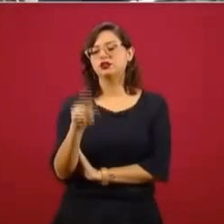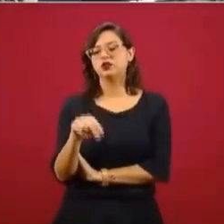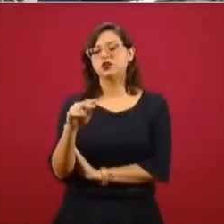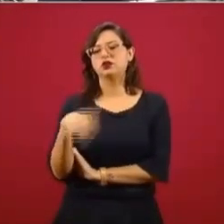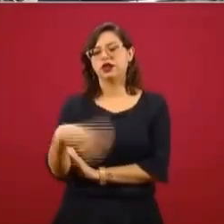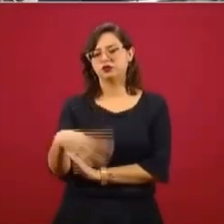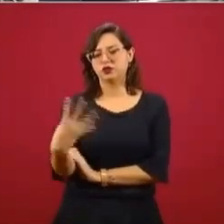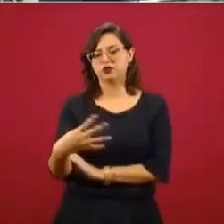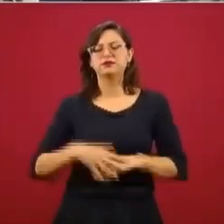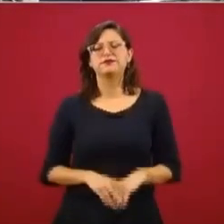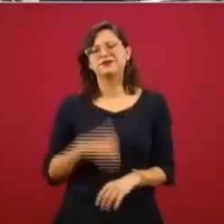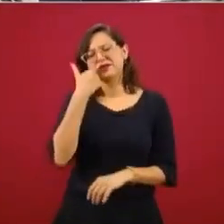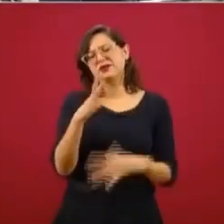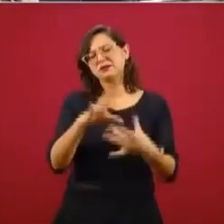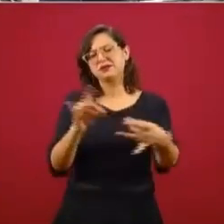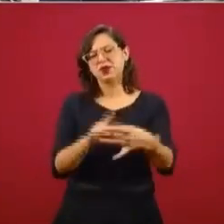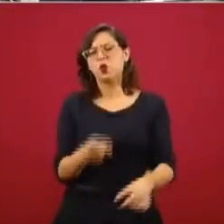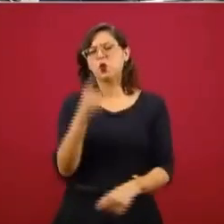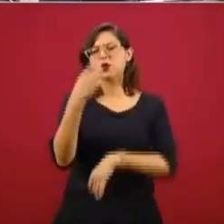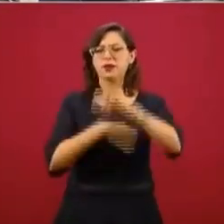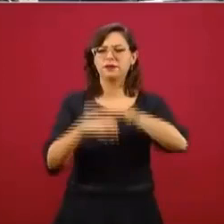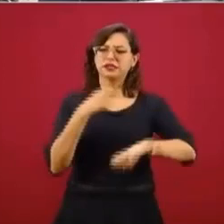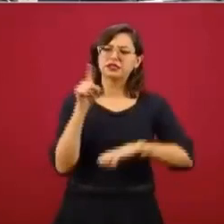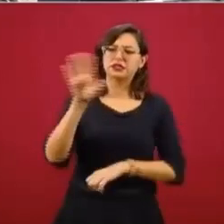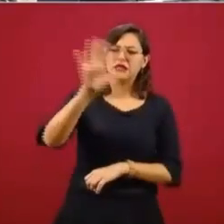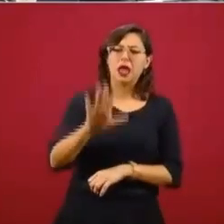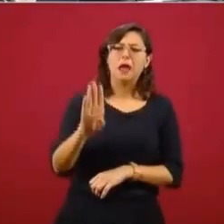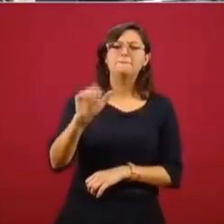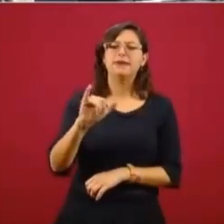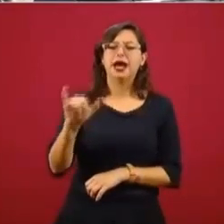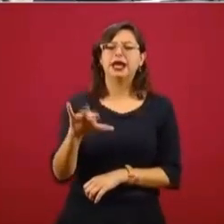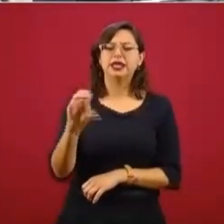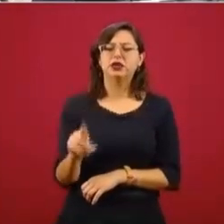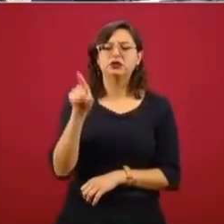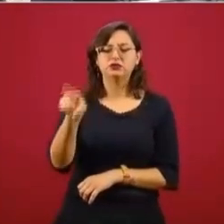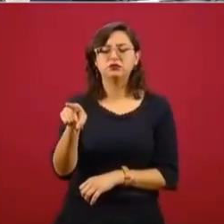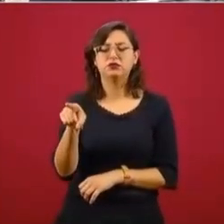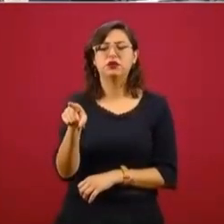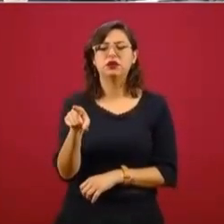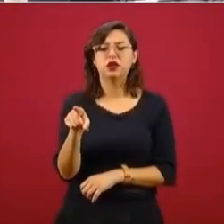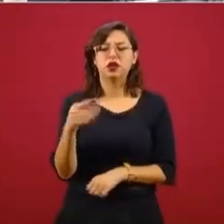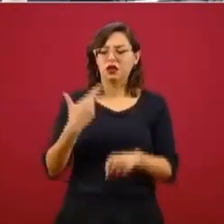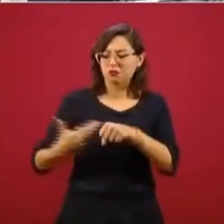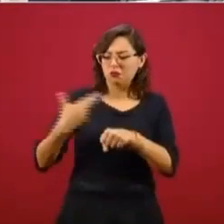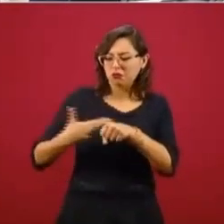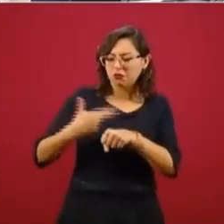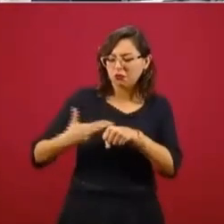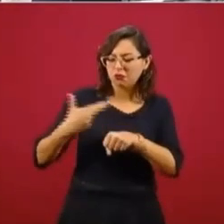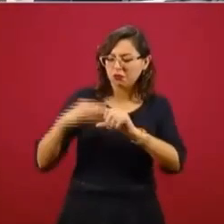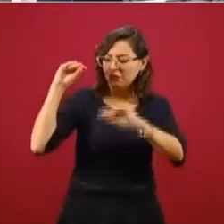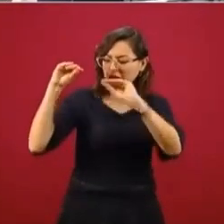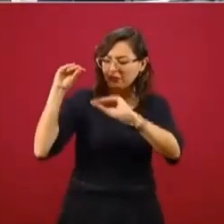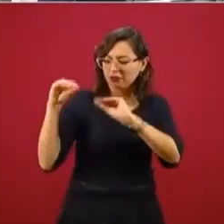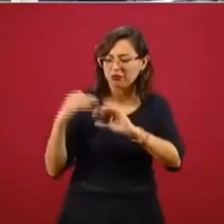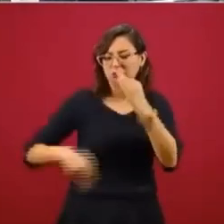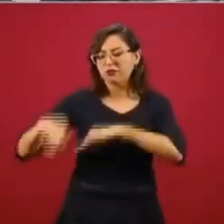se encuentra en El Bajío. Configuró toda su factoría, presidente, para crear, para diseñar y